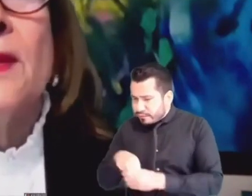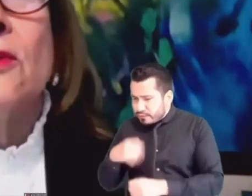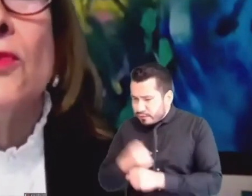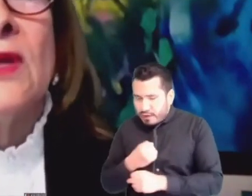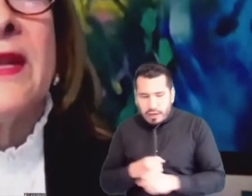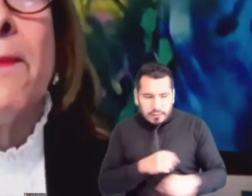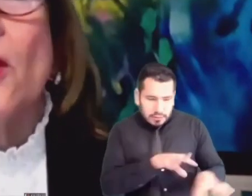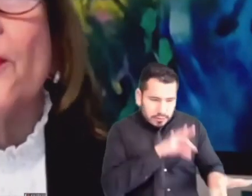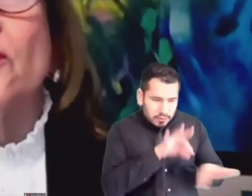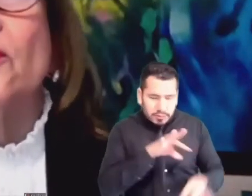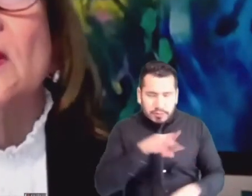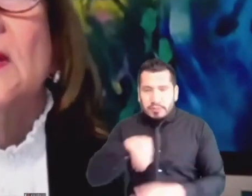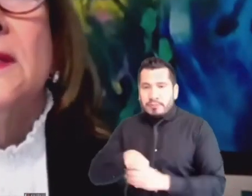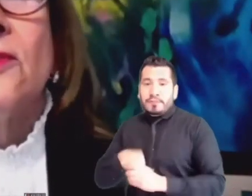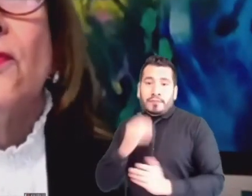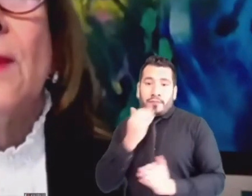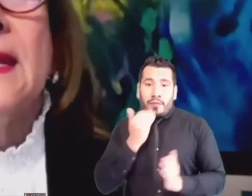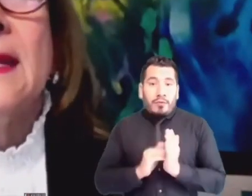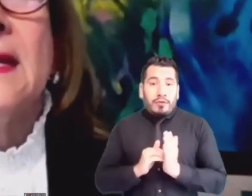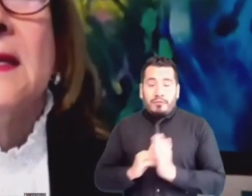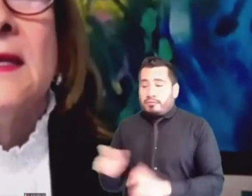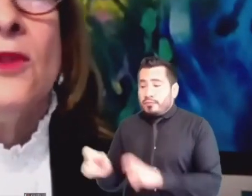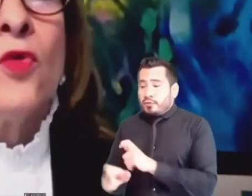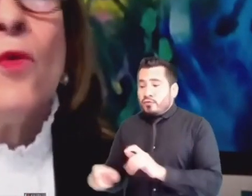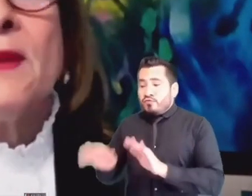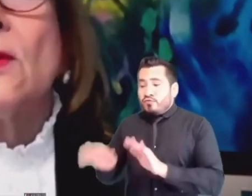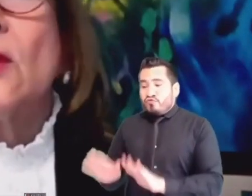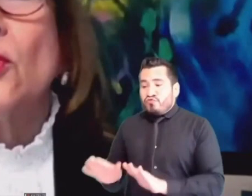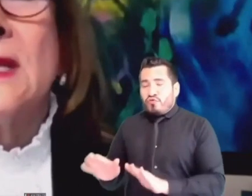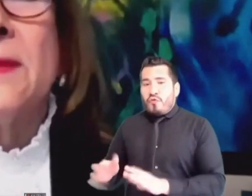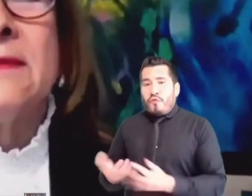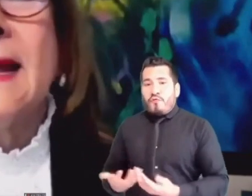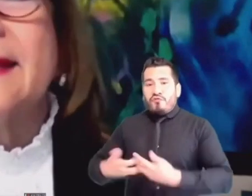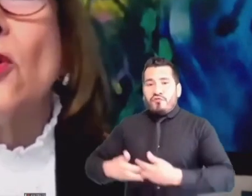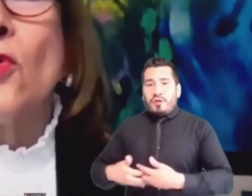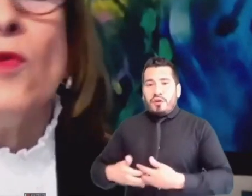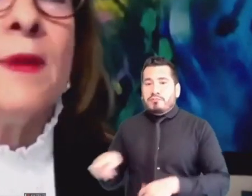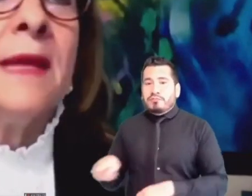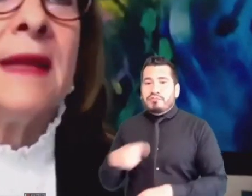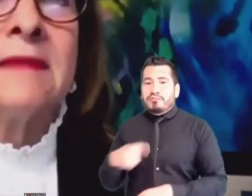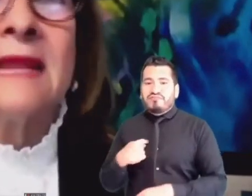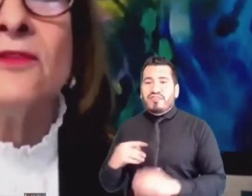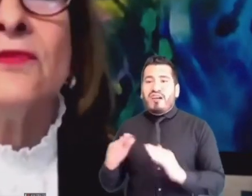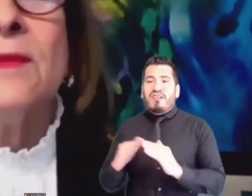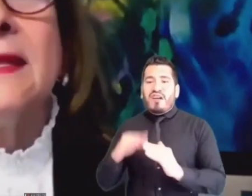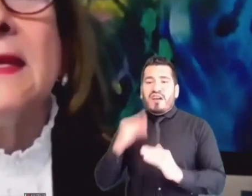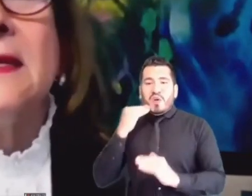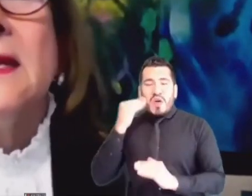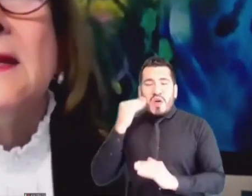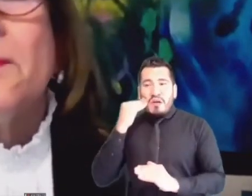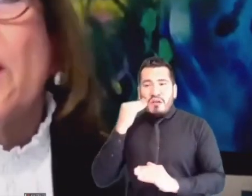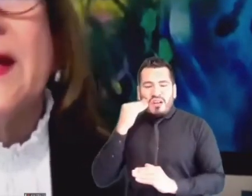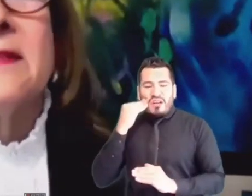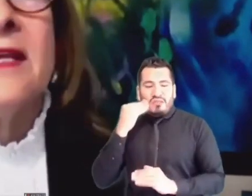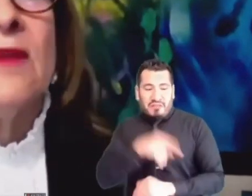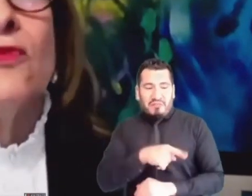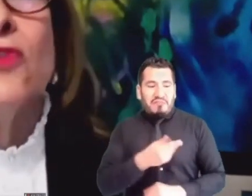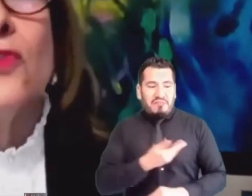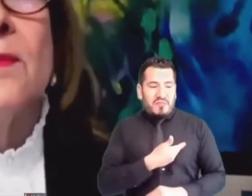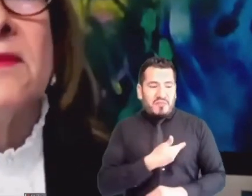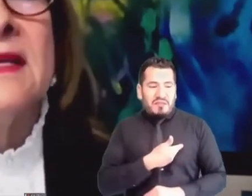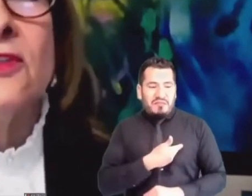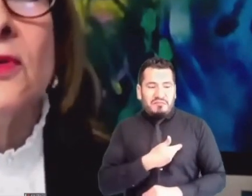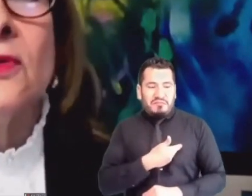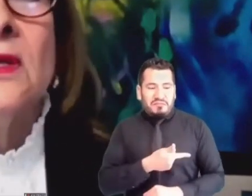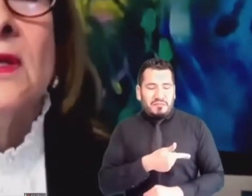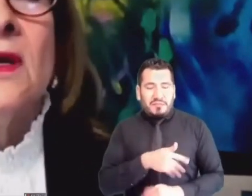no cumple con sus deberes propios de su familia, no cumple con la cuota alimentaria, no cumple, maltrata a su familia, puede ejercer una función